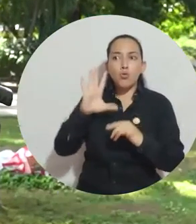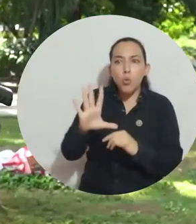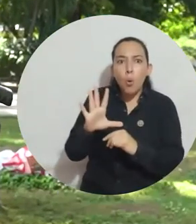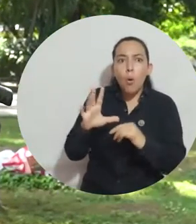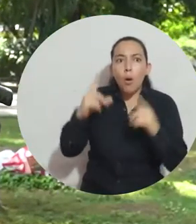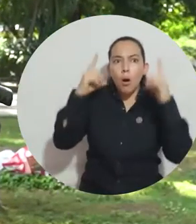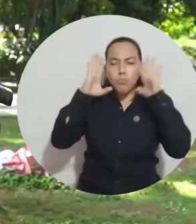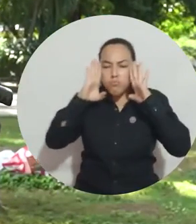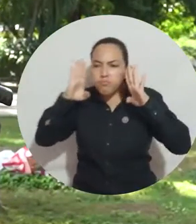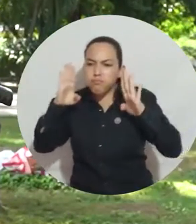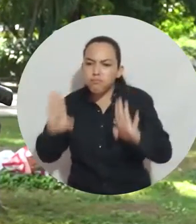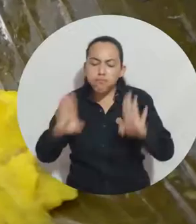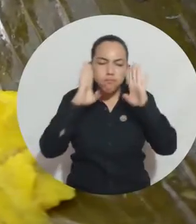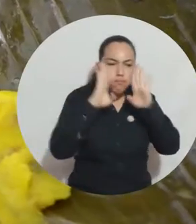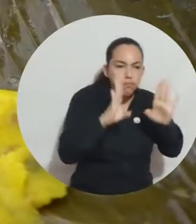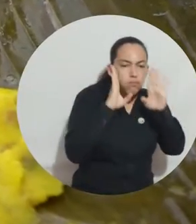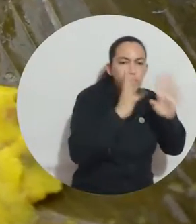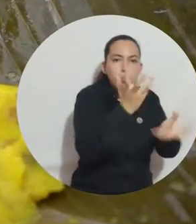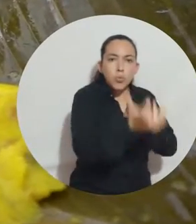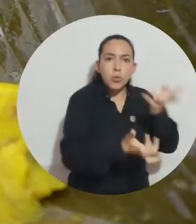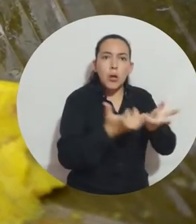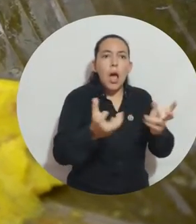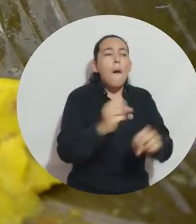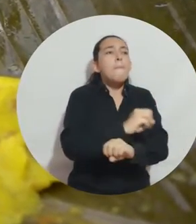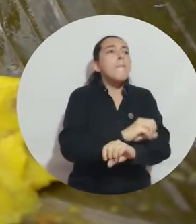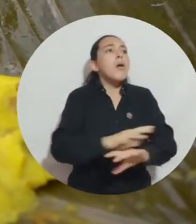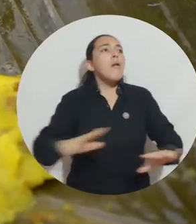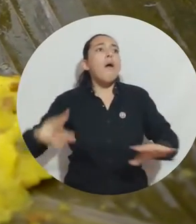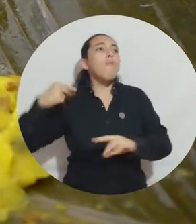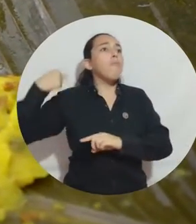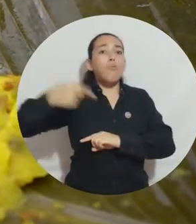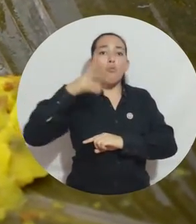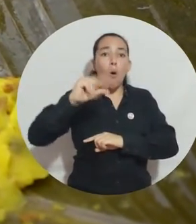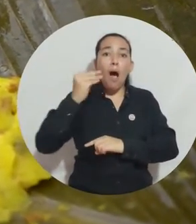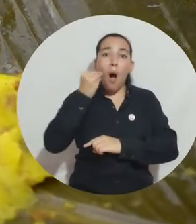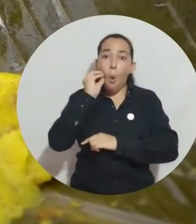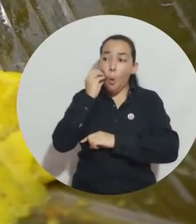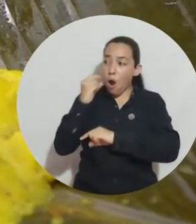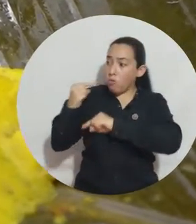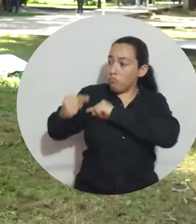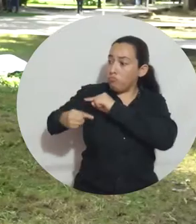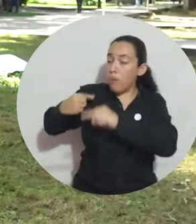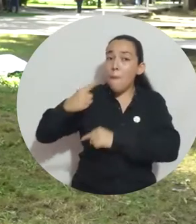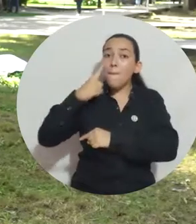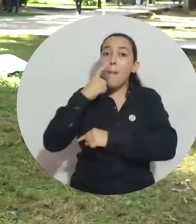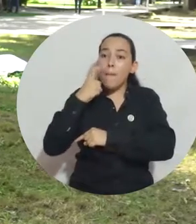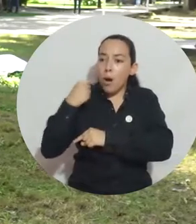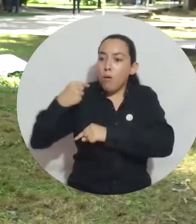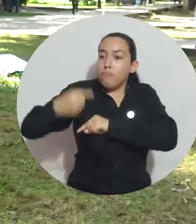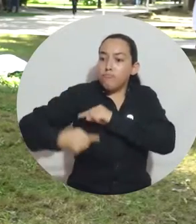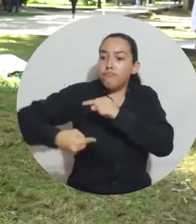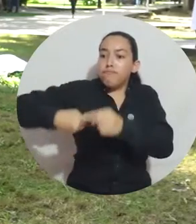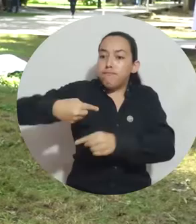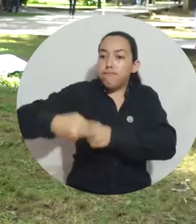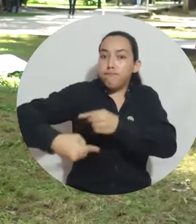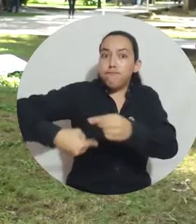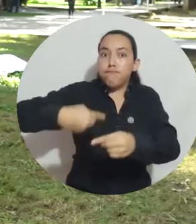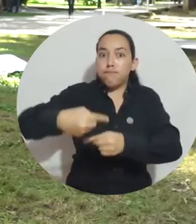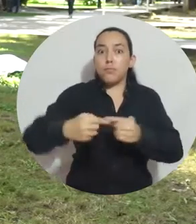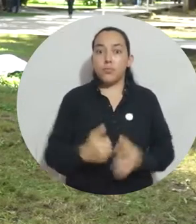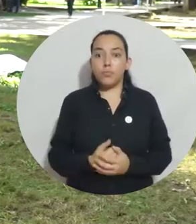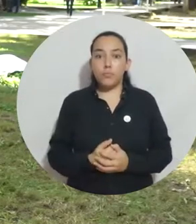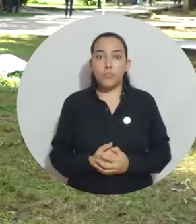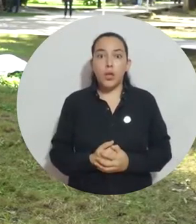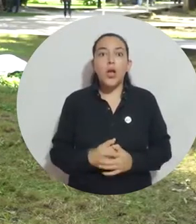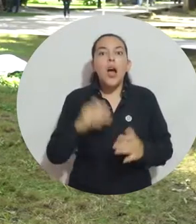en estos productos porque así no se deja perder la tradición de los abuelos y nuestros padres que de todas